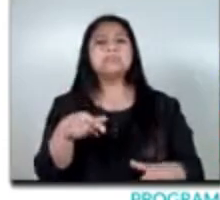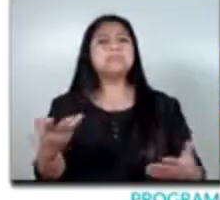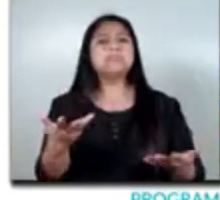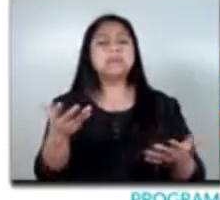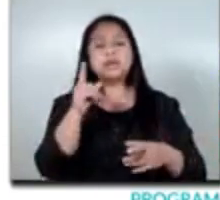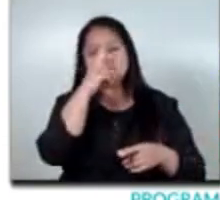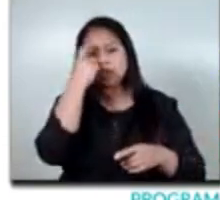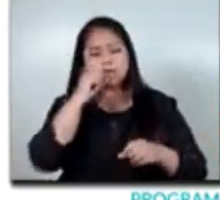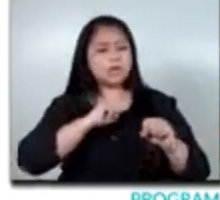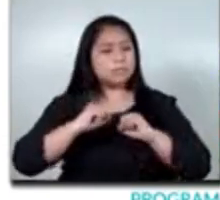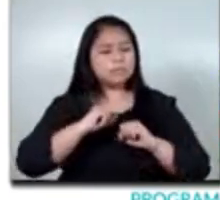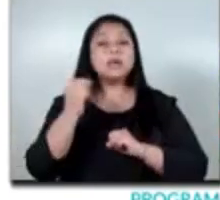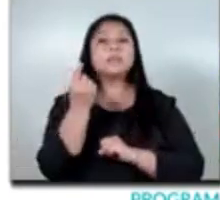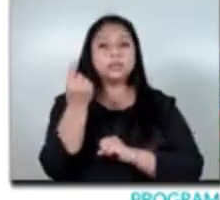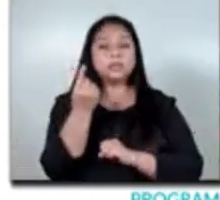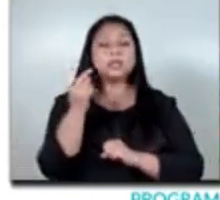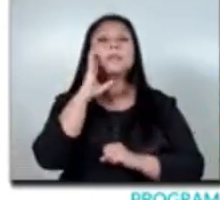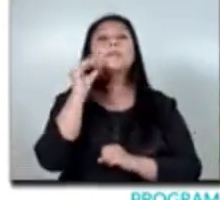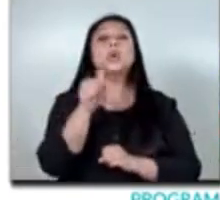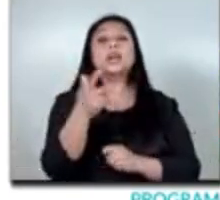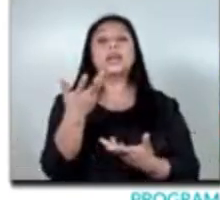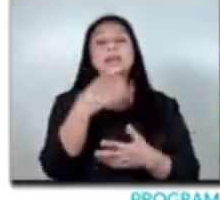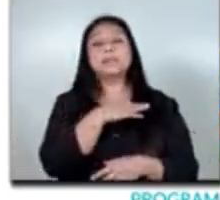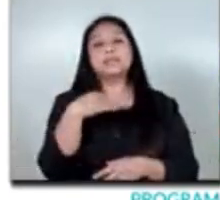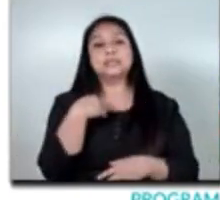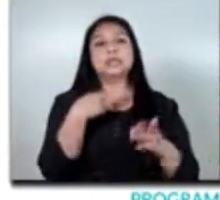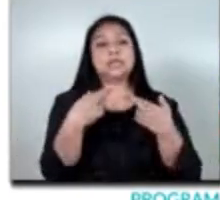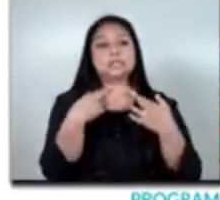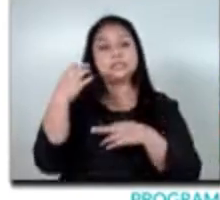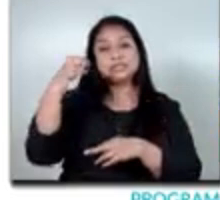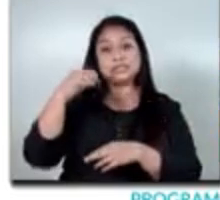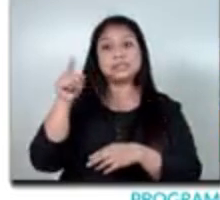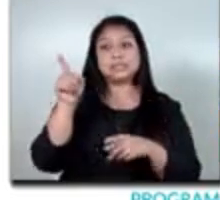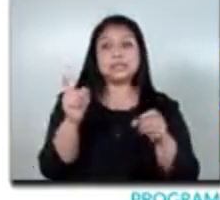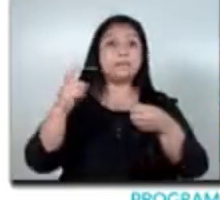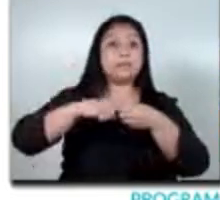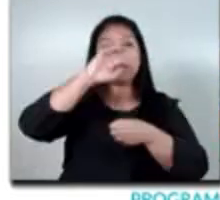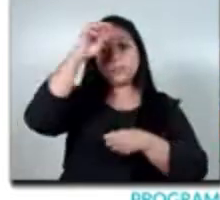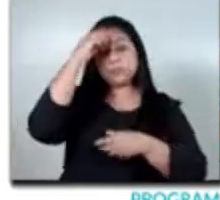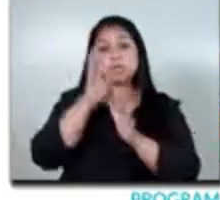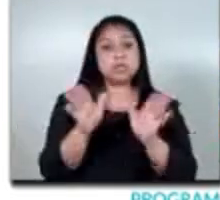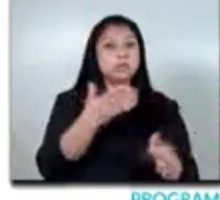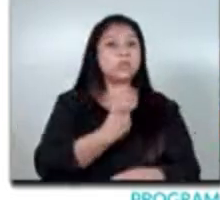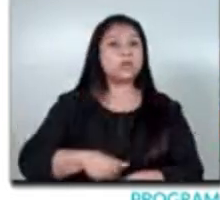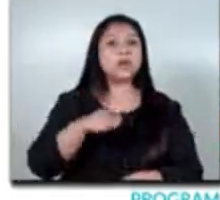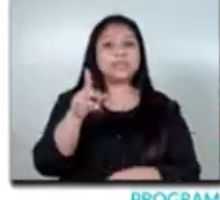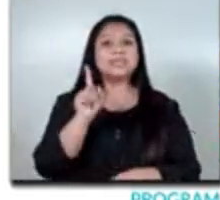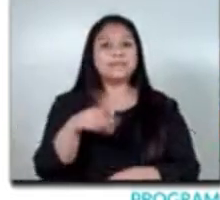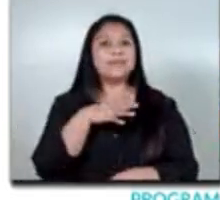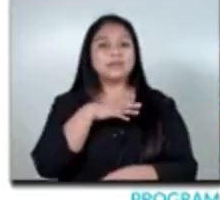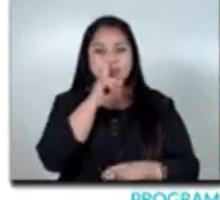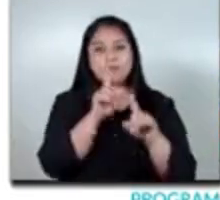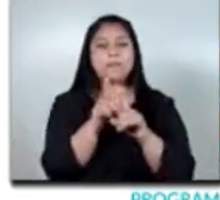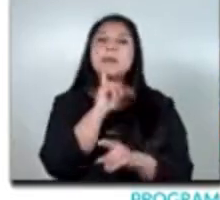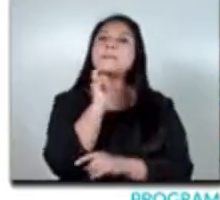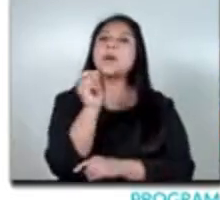es muy importante pues obviamente son el ministerio de relaciones exteriores dentro de la política general de gobierno que tiene que guardar por mejorar esas